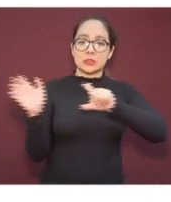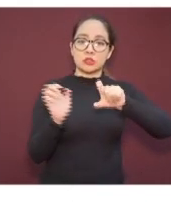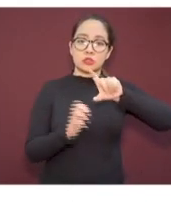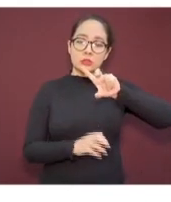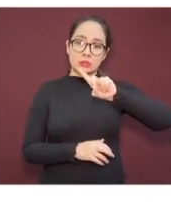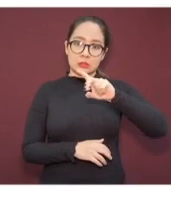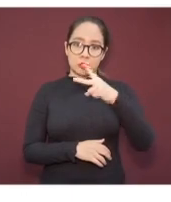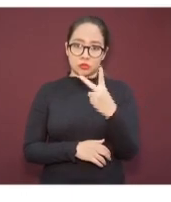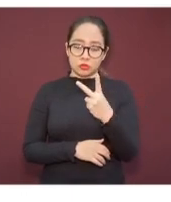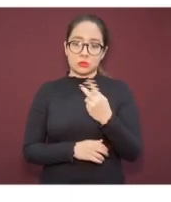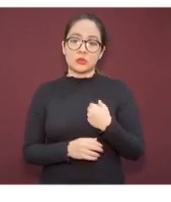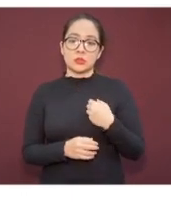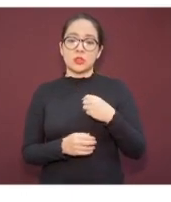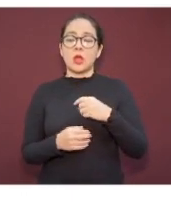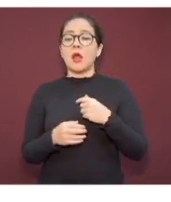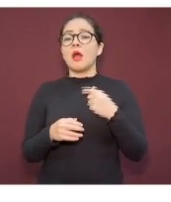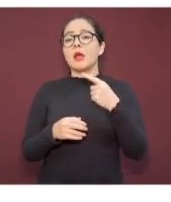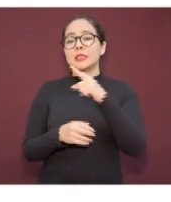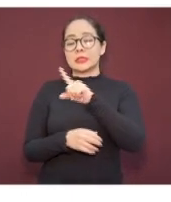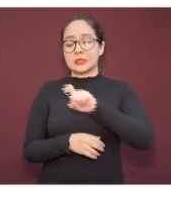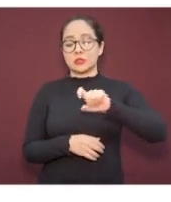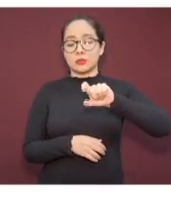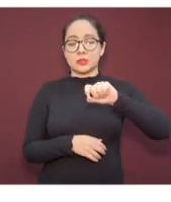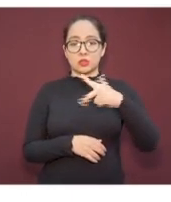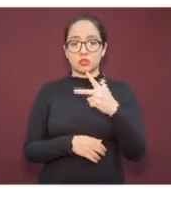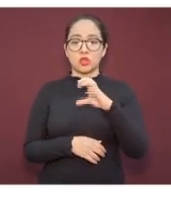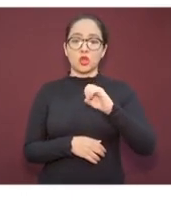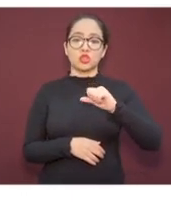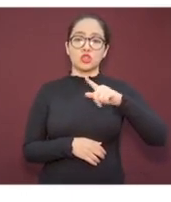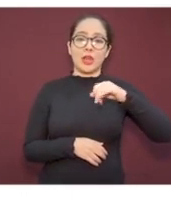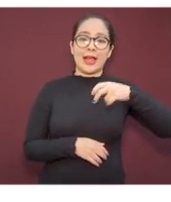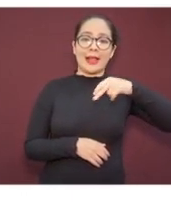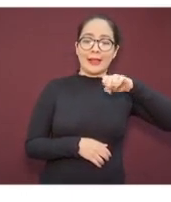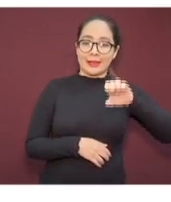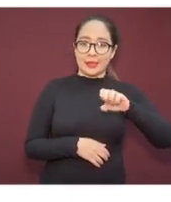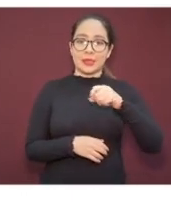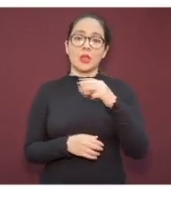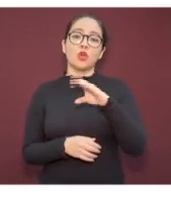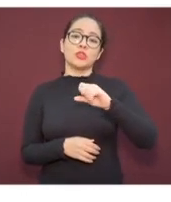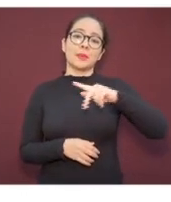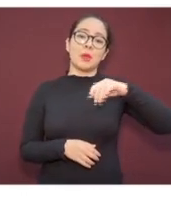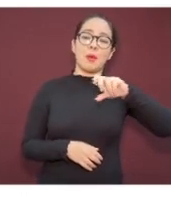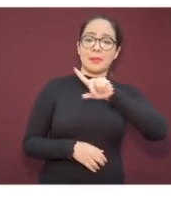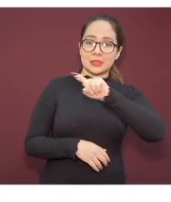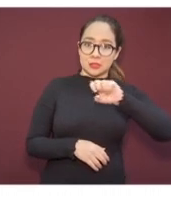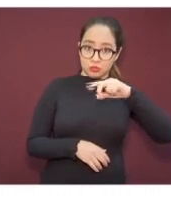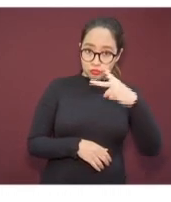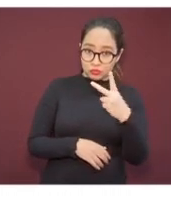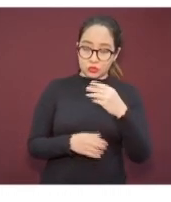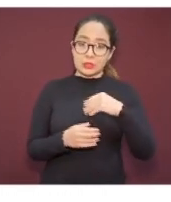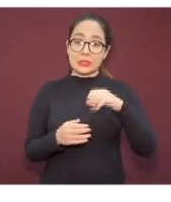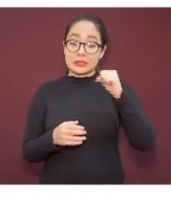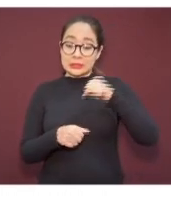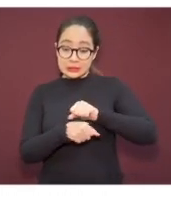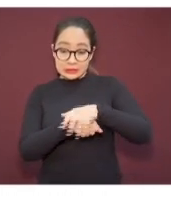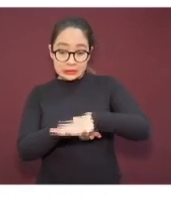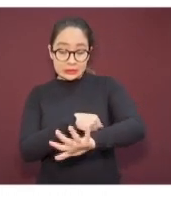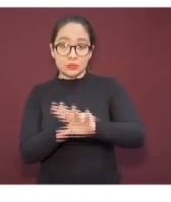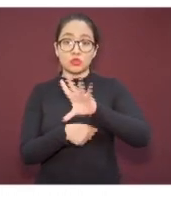Cozoleacaque, con 128. Cozama, Loapan, 102. San Andrés, Tuxtla, 93.